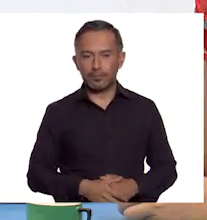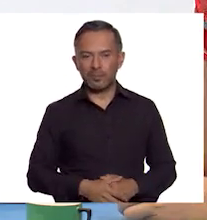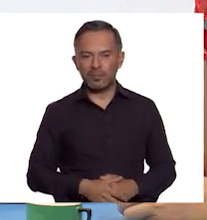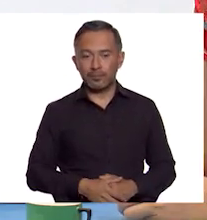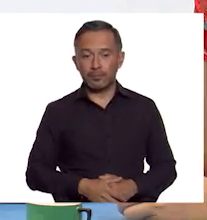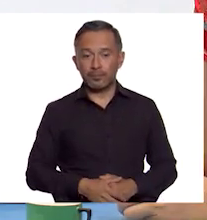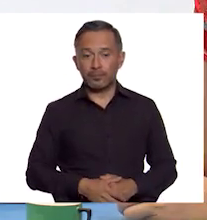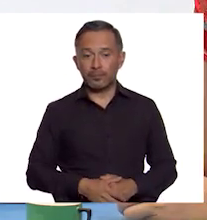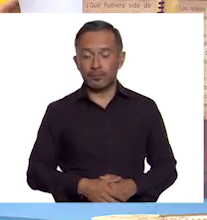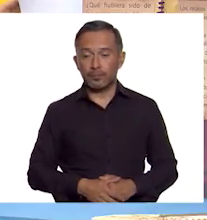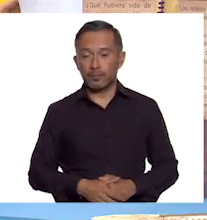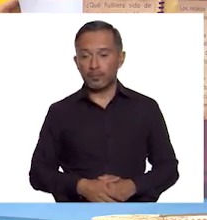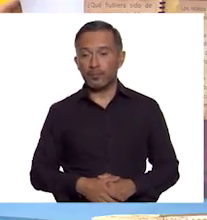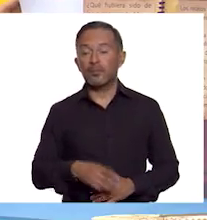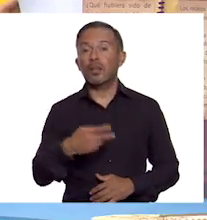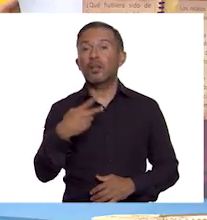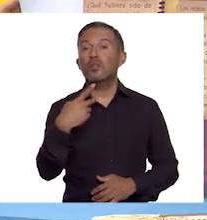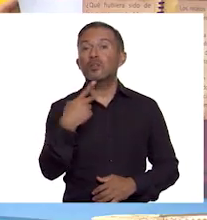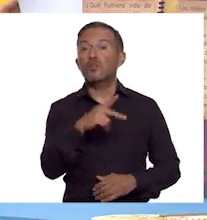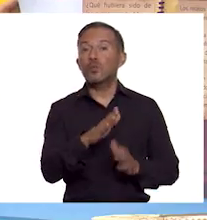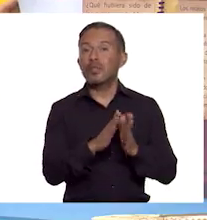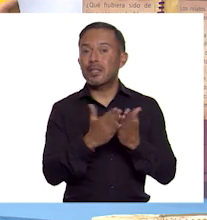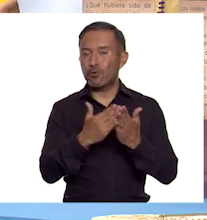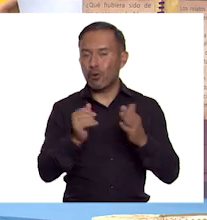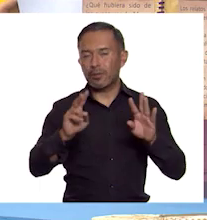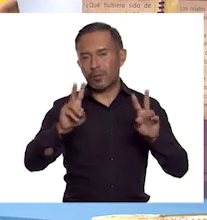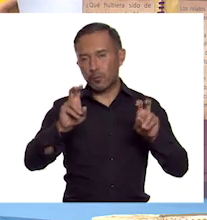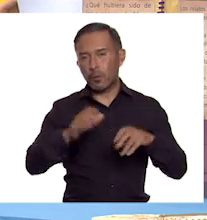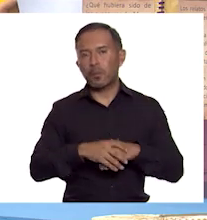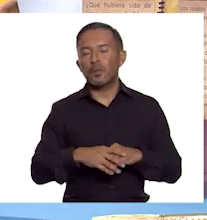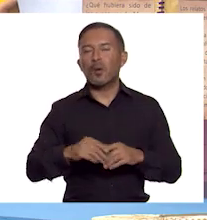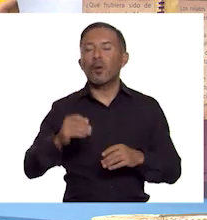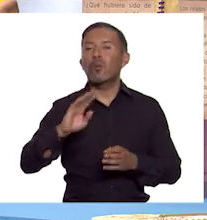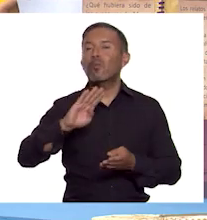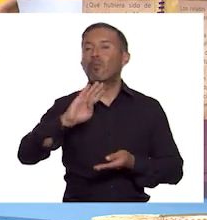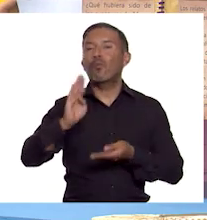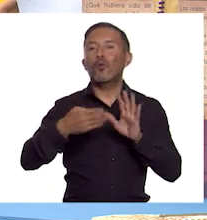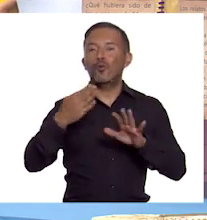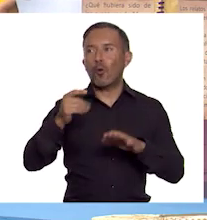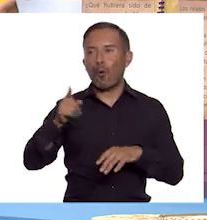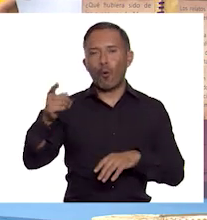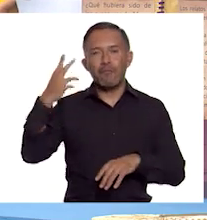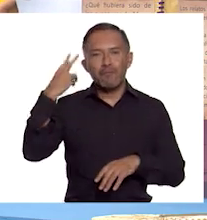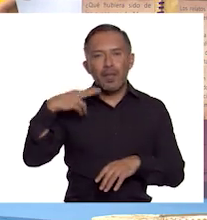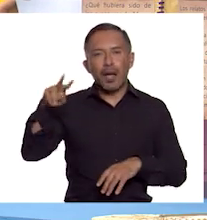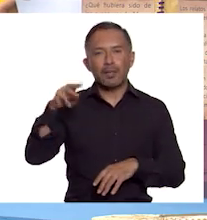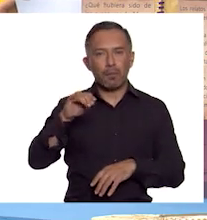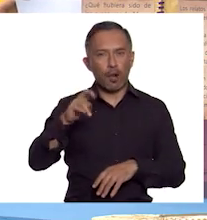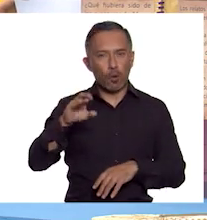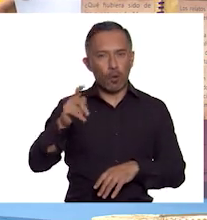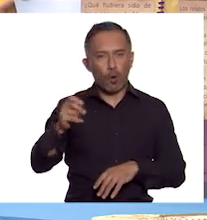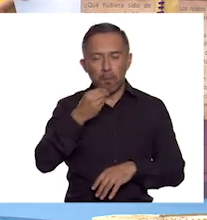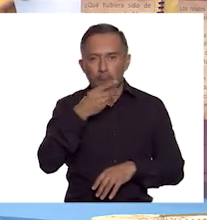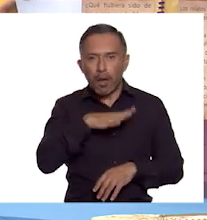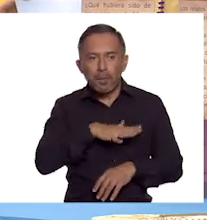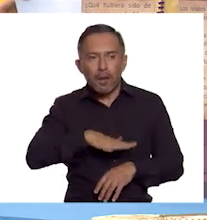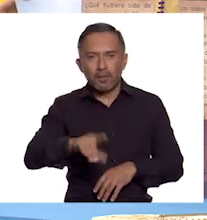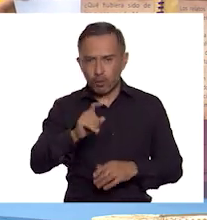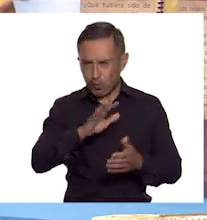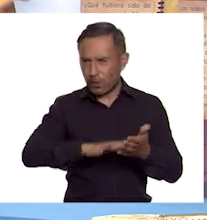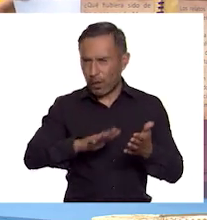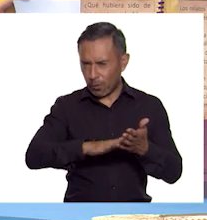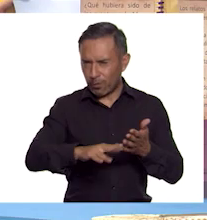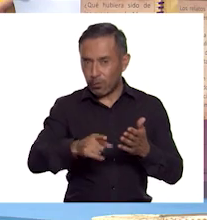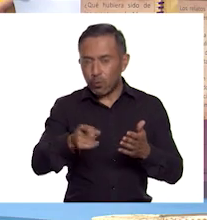Les recomendamos leer su libro titulado Las maravillas del mundo o viajes de Marco Polo. Les aseguro que